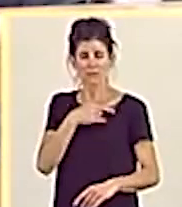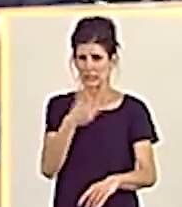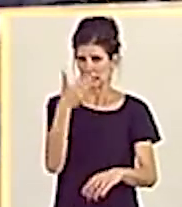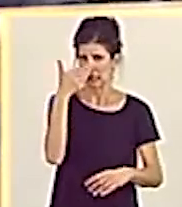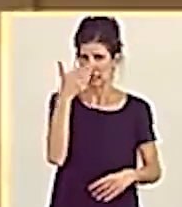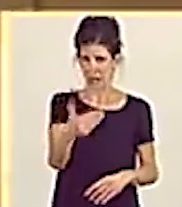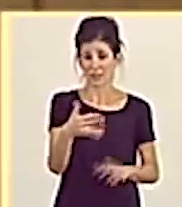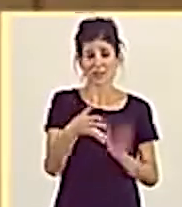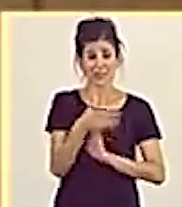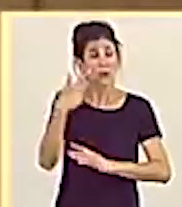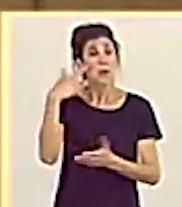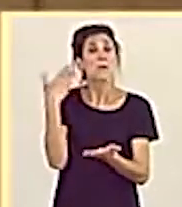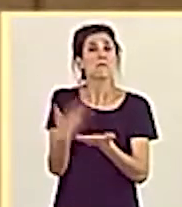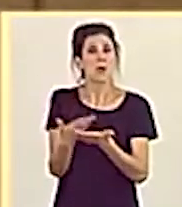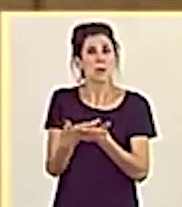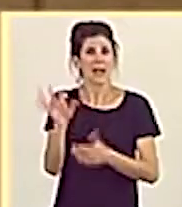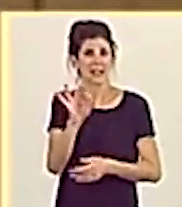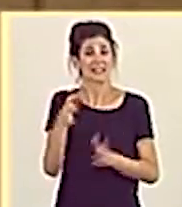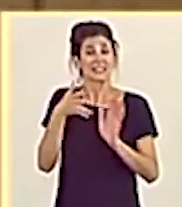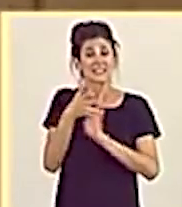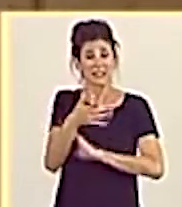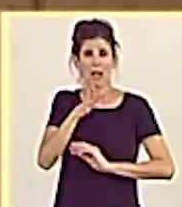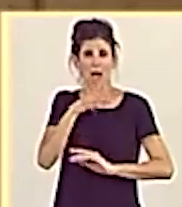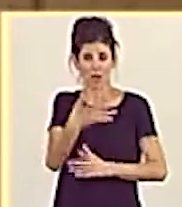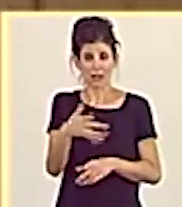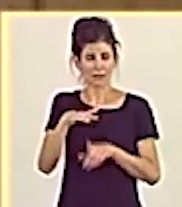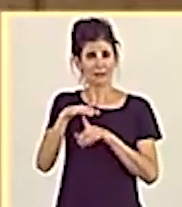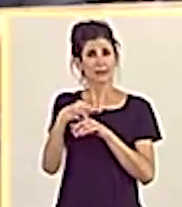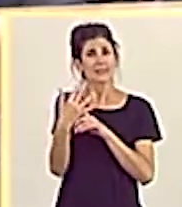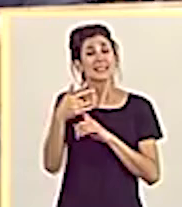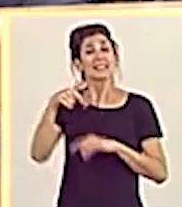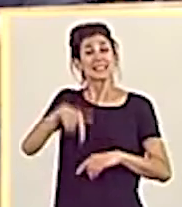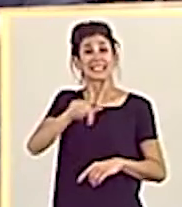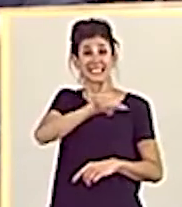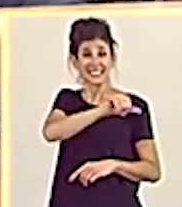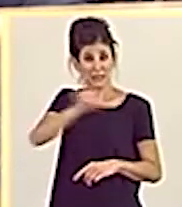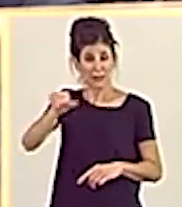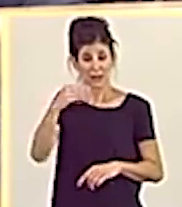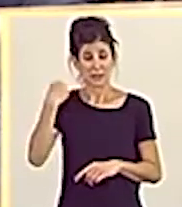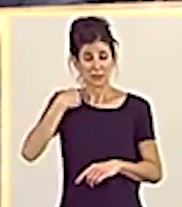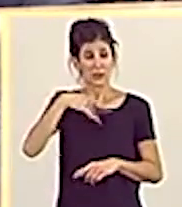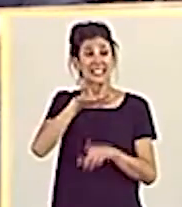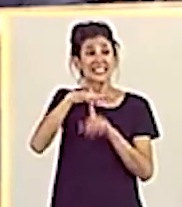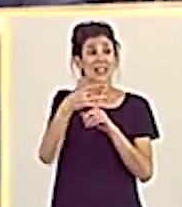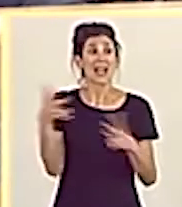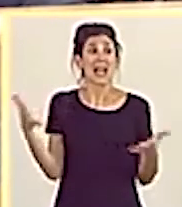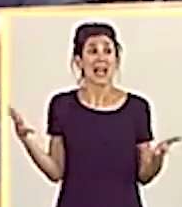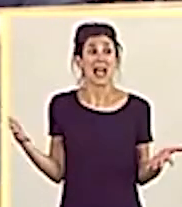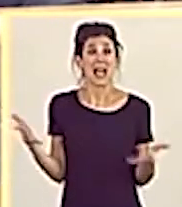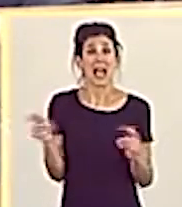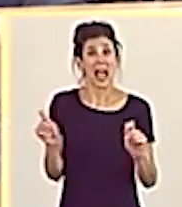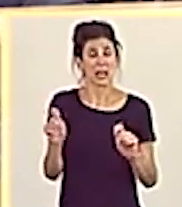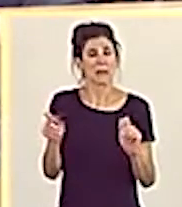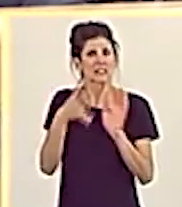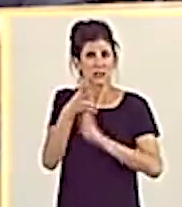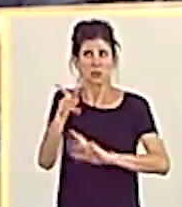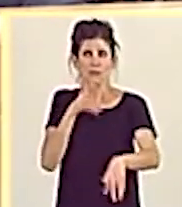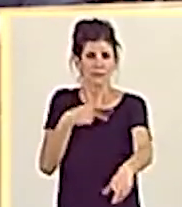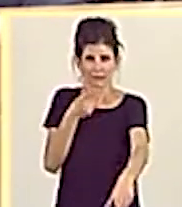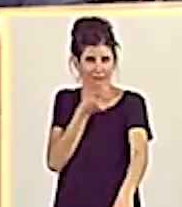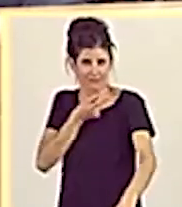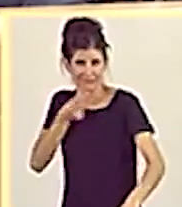la prueba de todo ello es lo que ha sucedido esta semana con el estado de alarma. Por eso él rehúye permanentemente el control